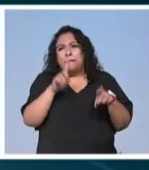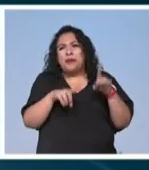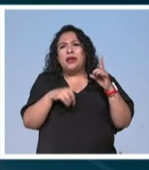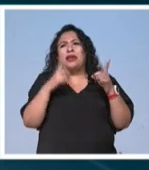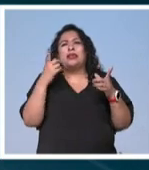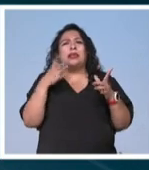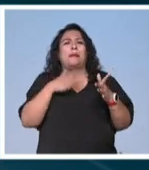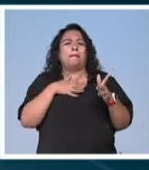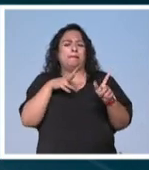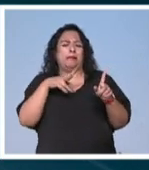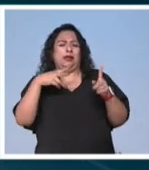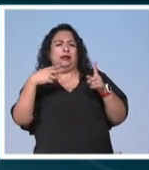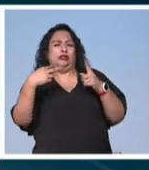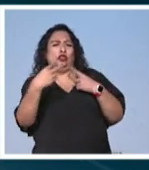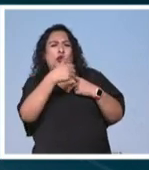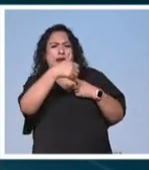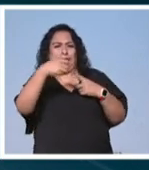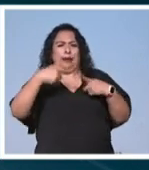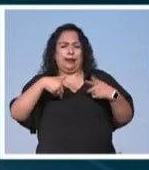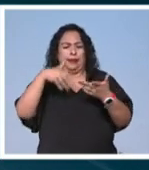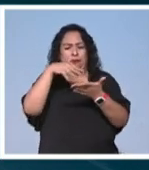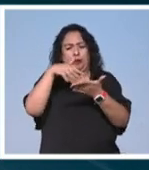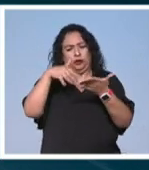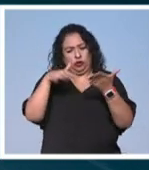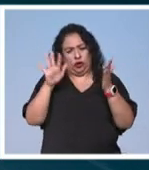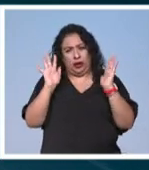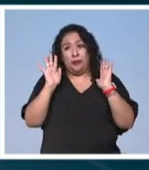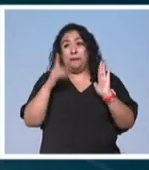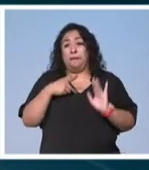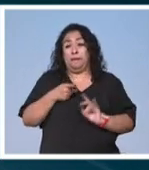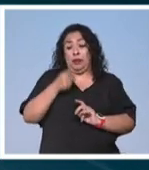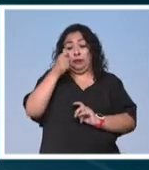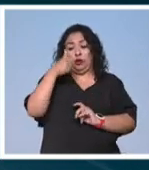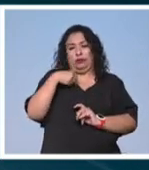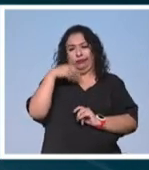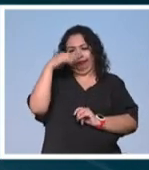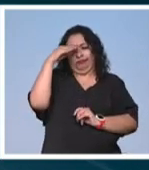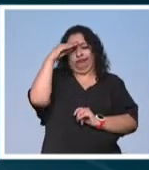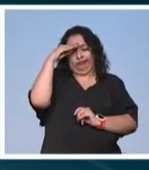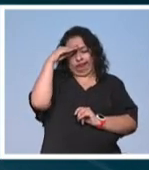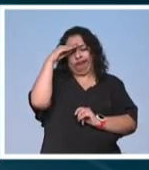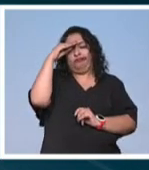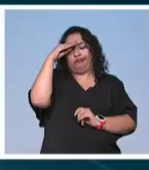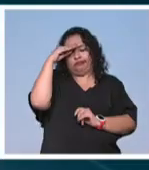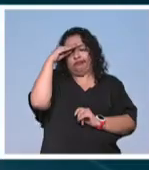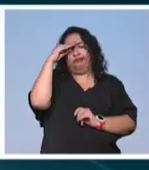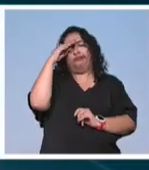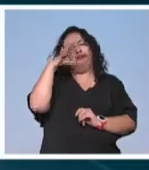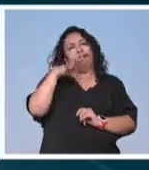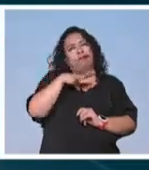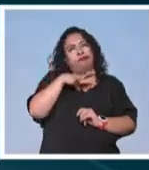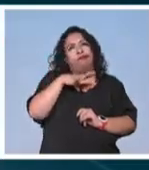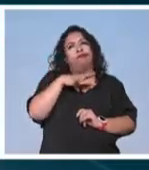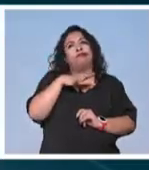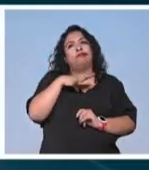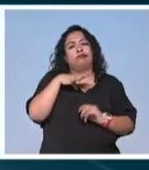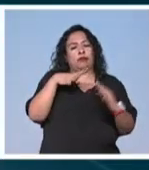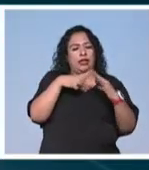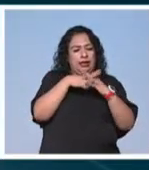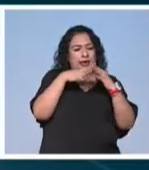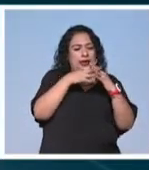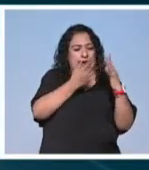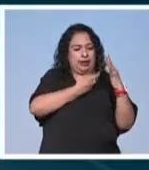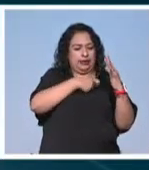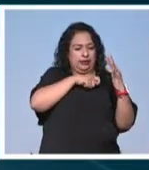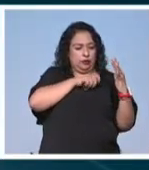punto de vista de cada lector. Inicialmente yo pensaba en traspasar la guerra civil